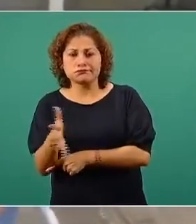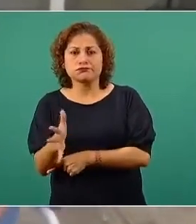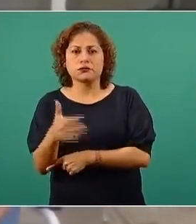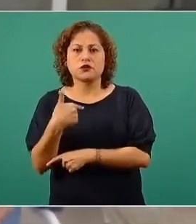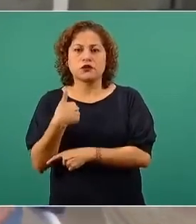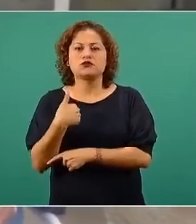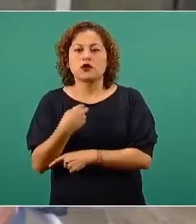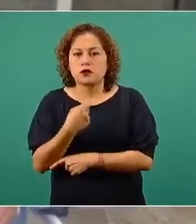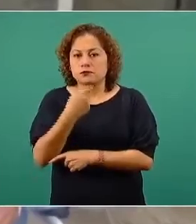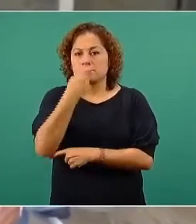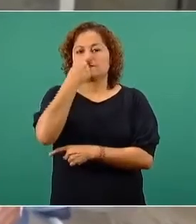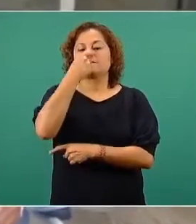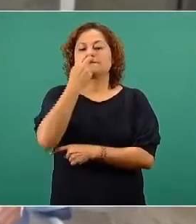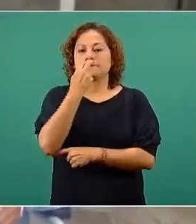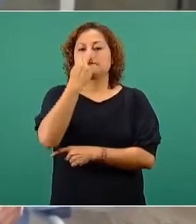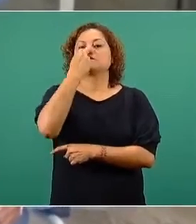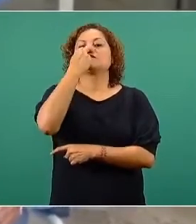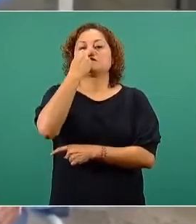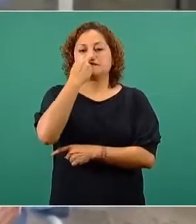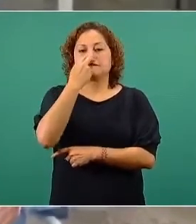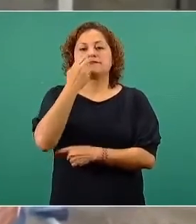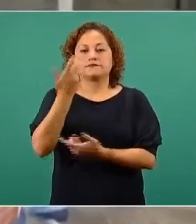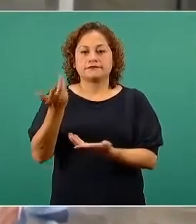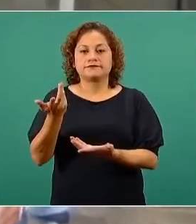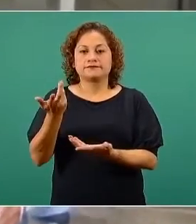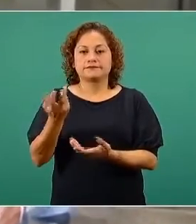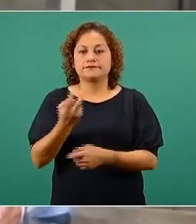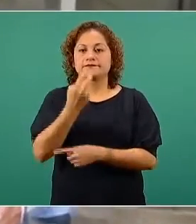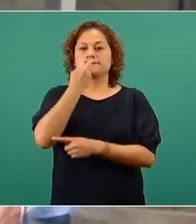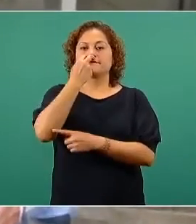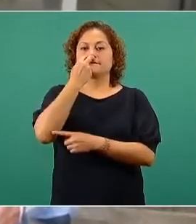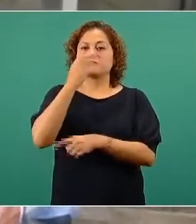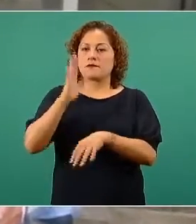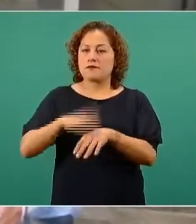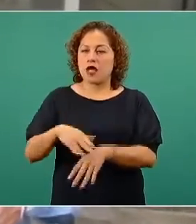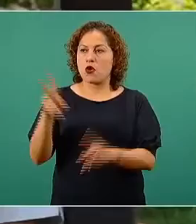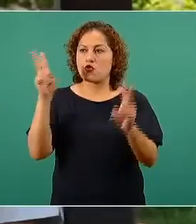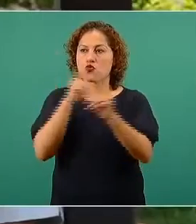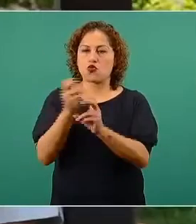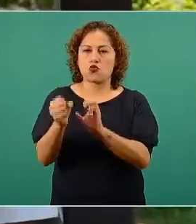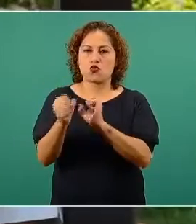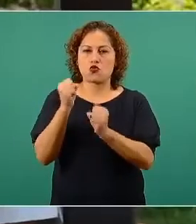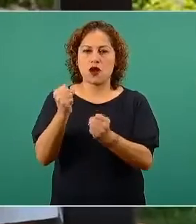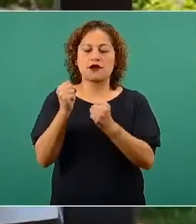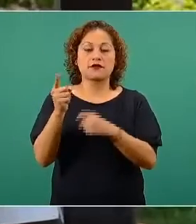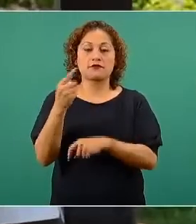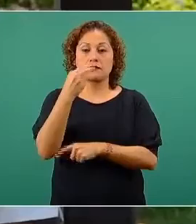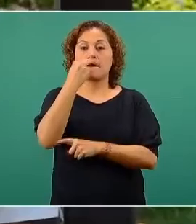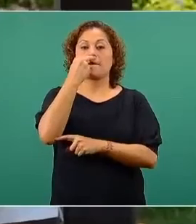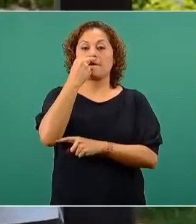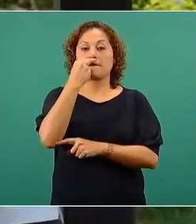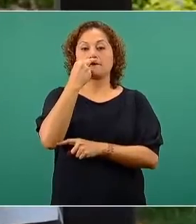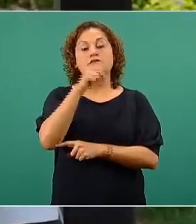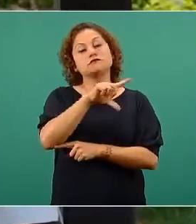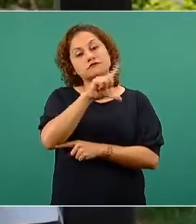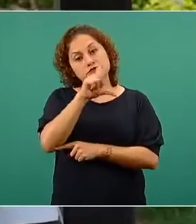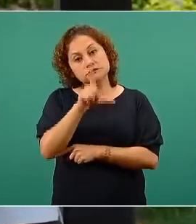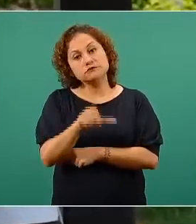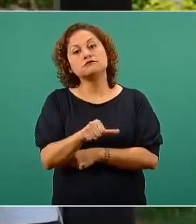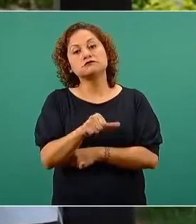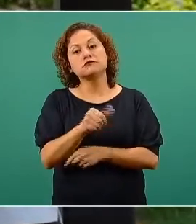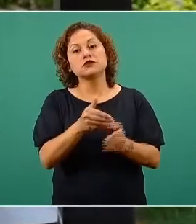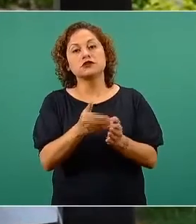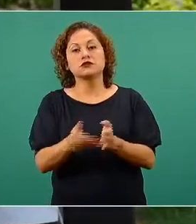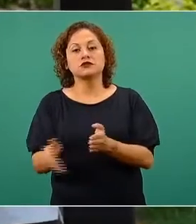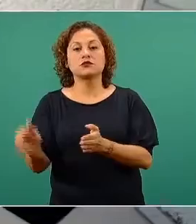intubado, estuve con la manguera de alto flujo y posteriormente me pasaron al oxígeno